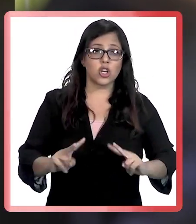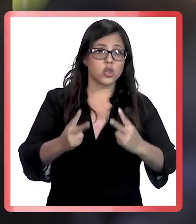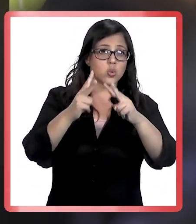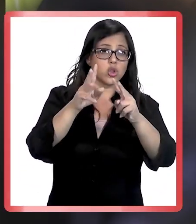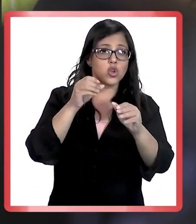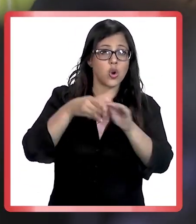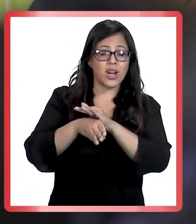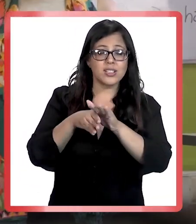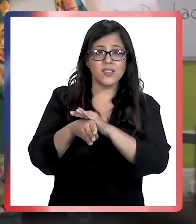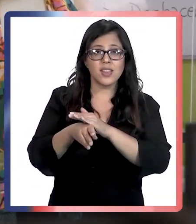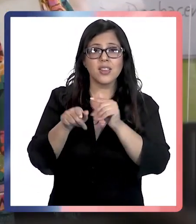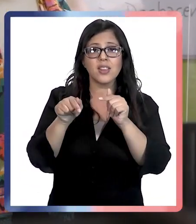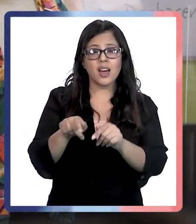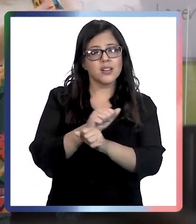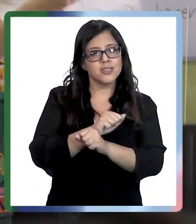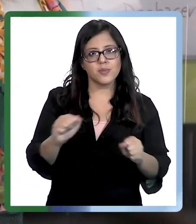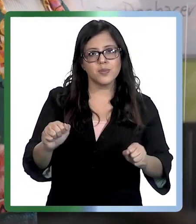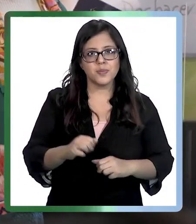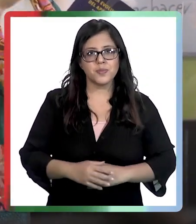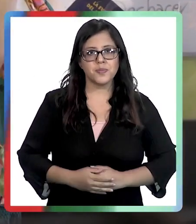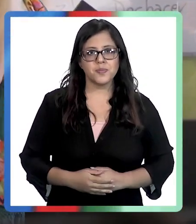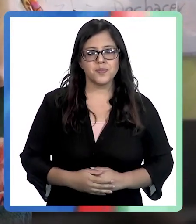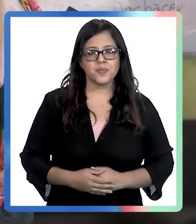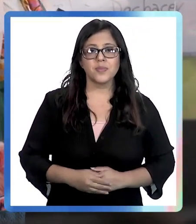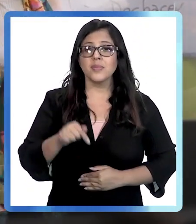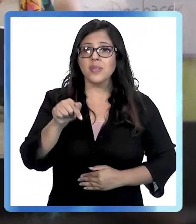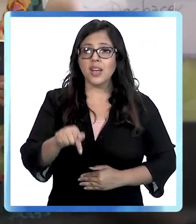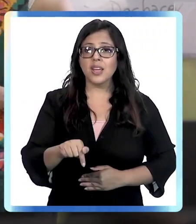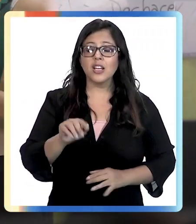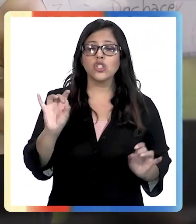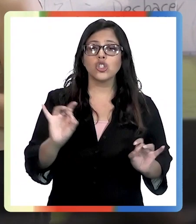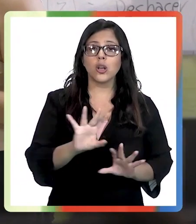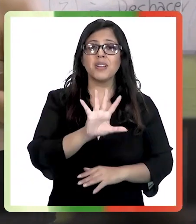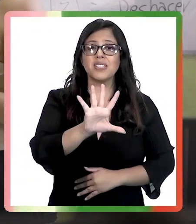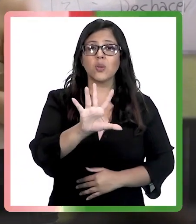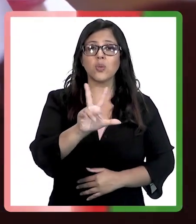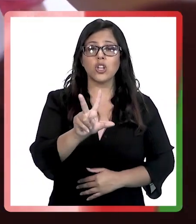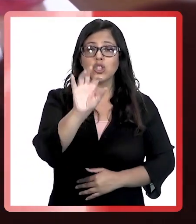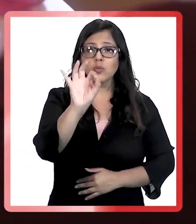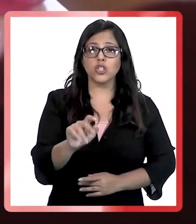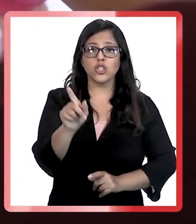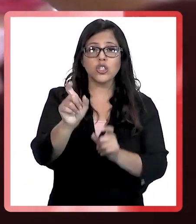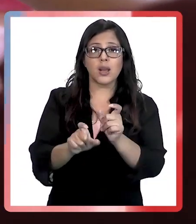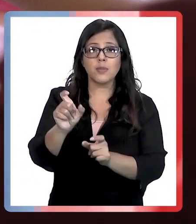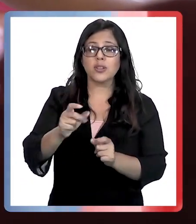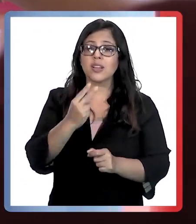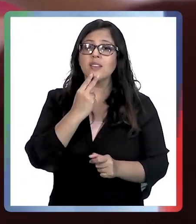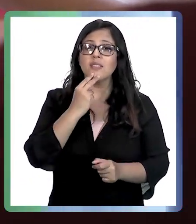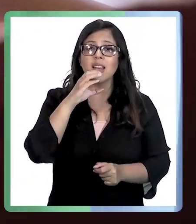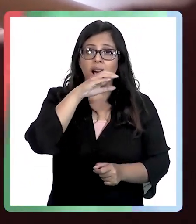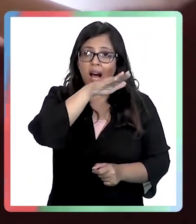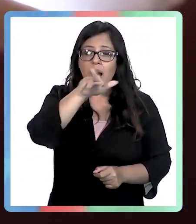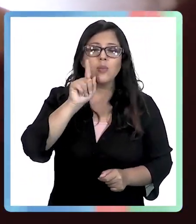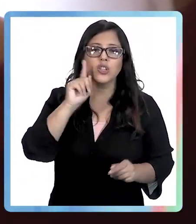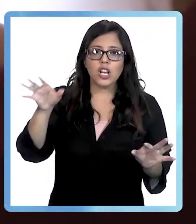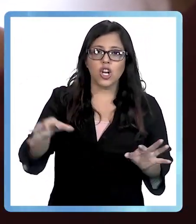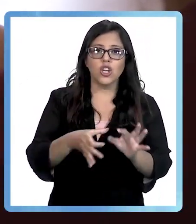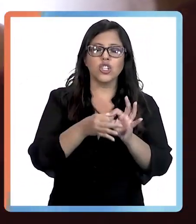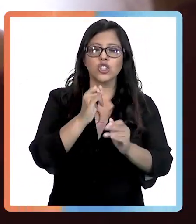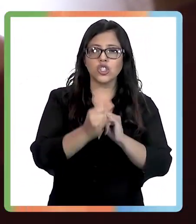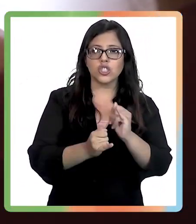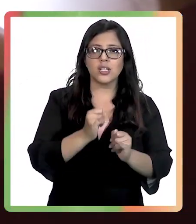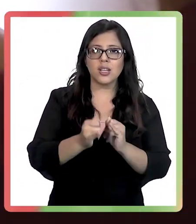infraestructura o accesibilidad, no es posible. Se estima que solo el 58% de la población rural posee